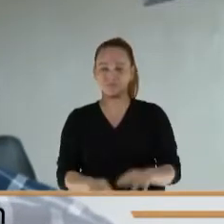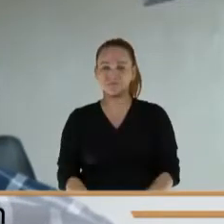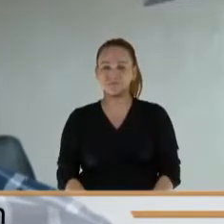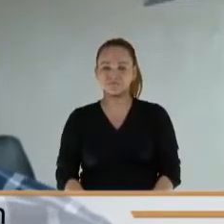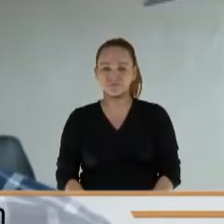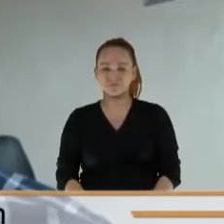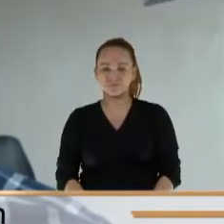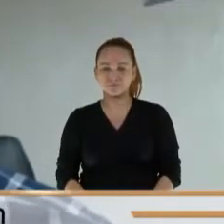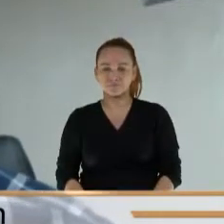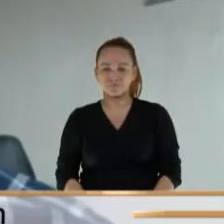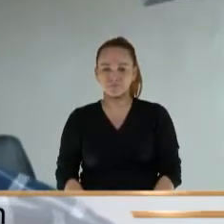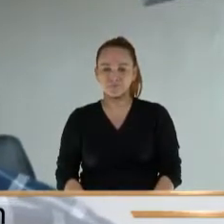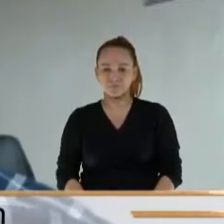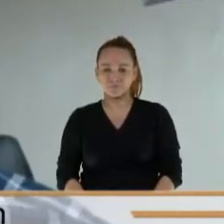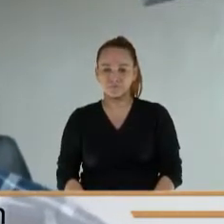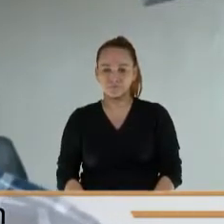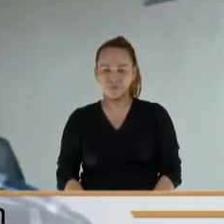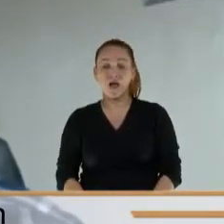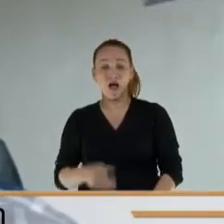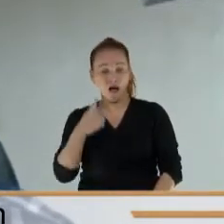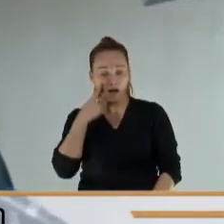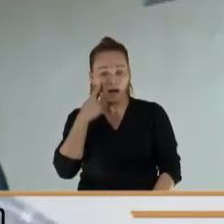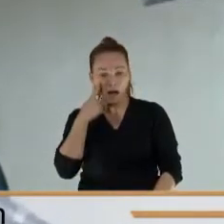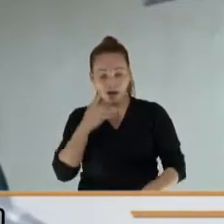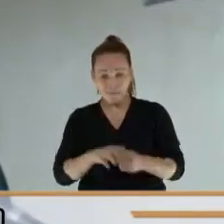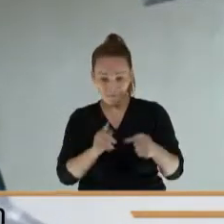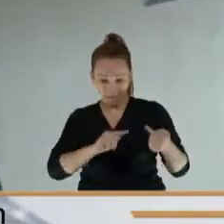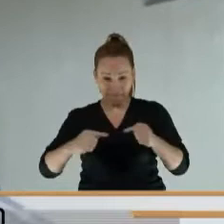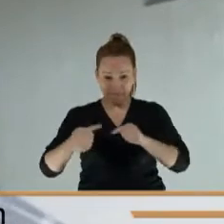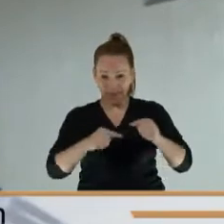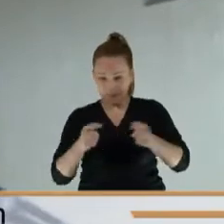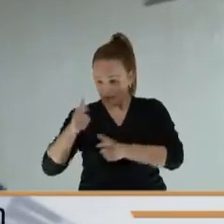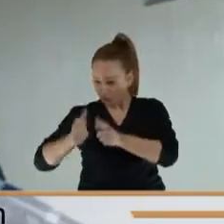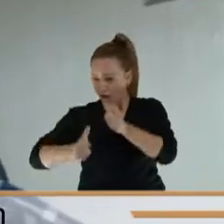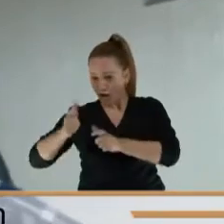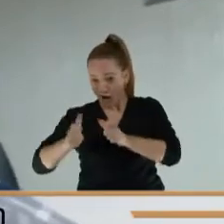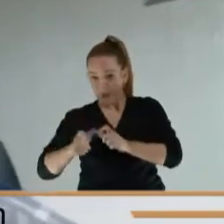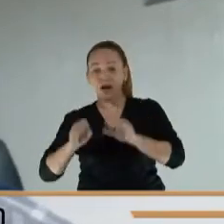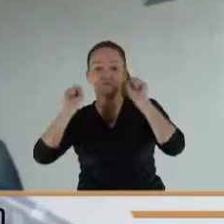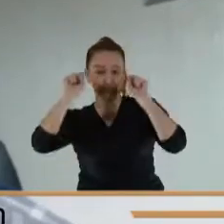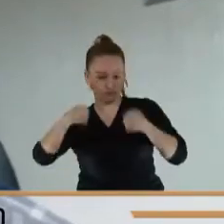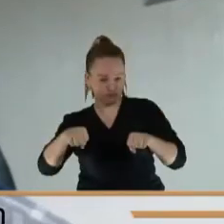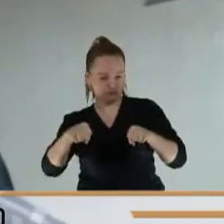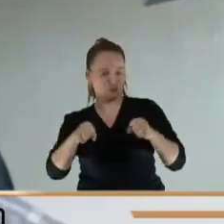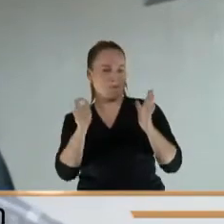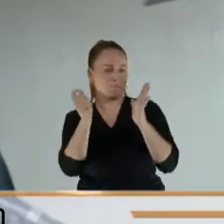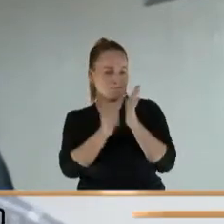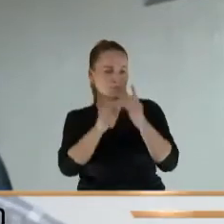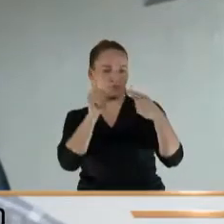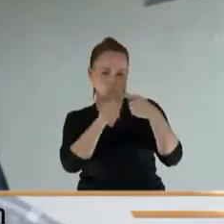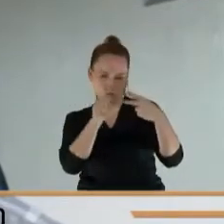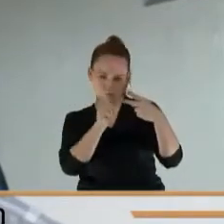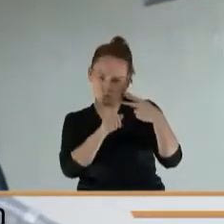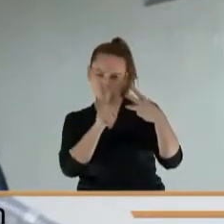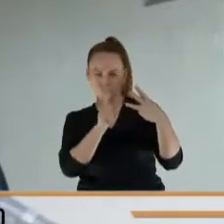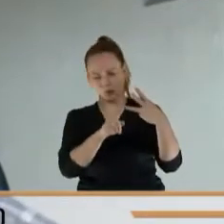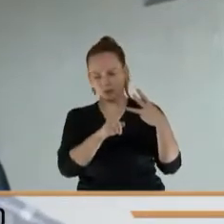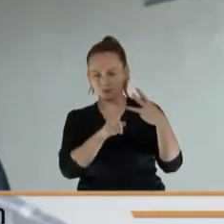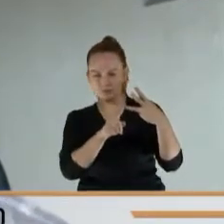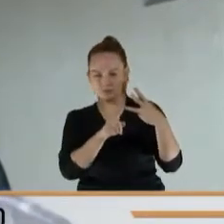Y lo que aprobó la plenaria de la Cámara acá, son dos o tres cosas puntuales. Lo primero